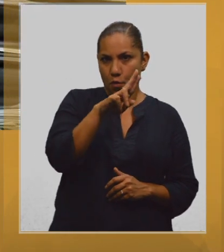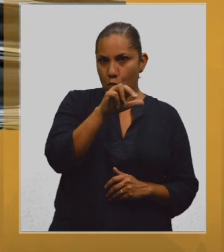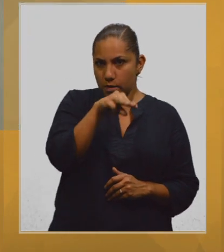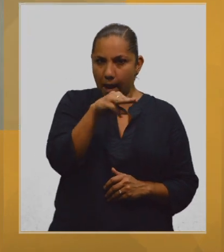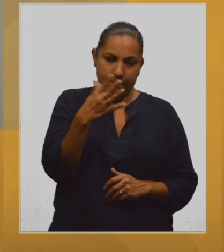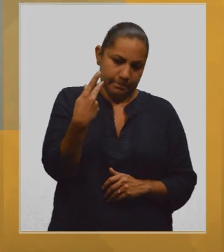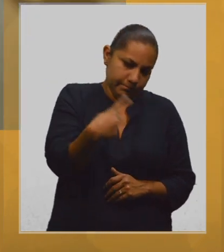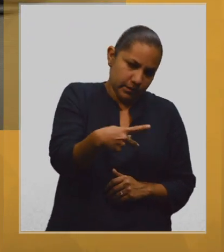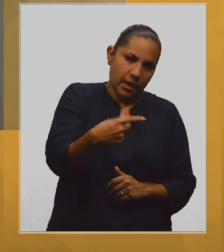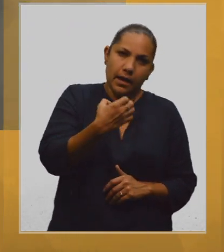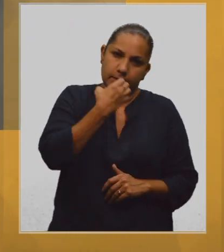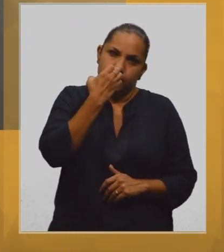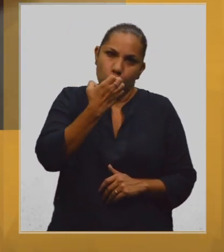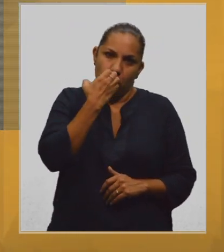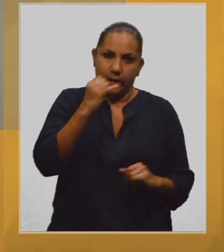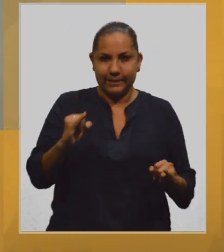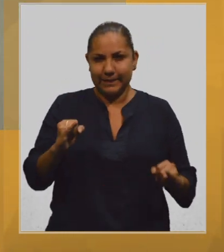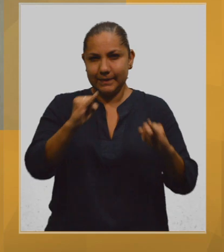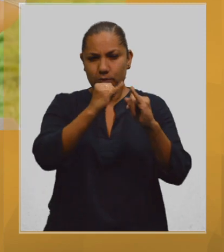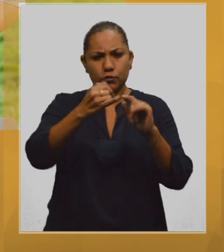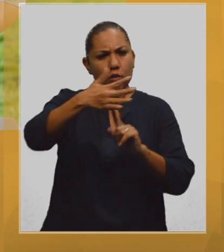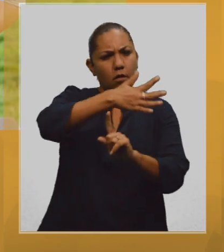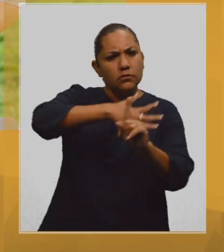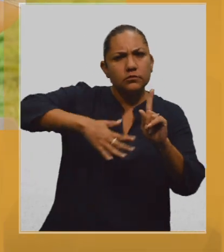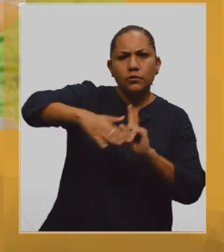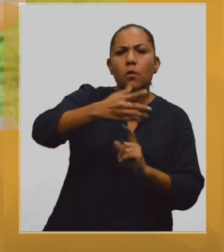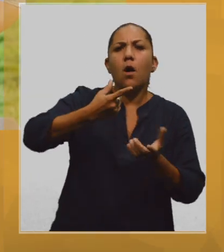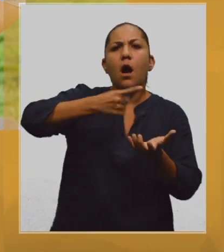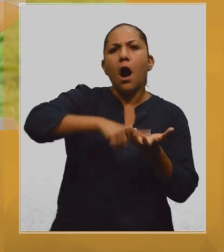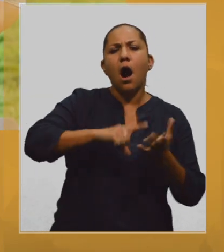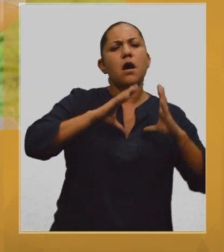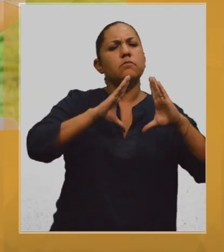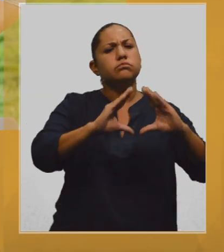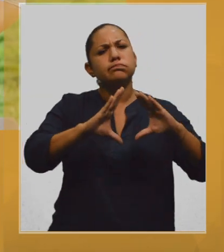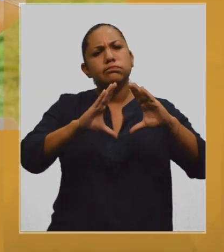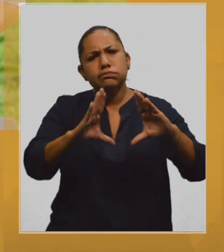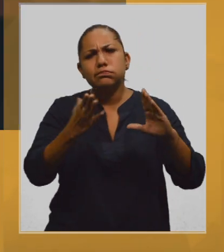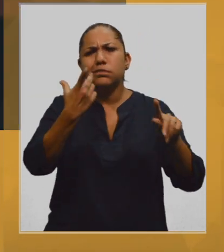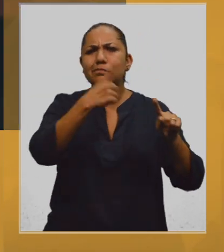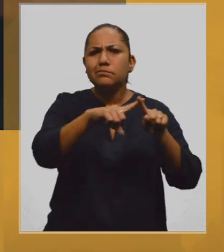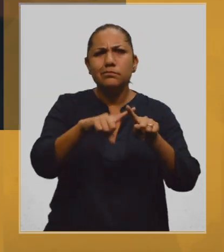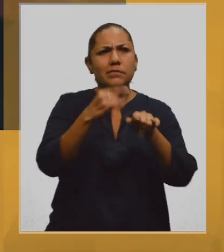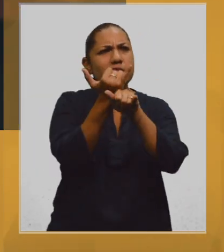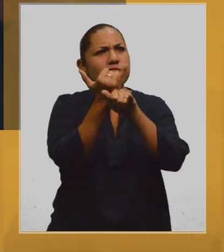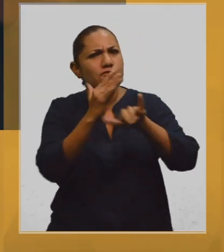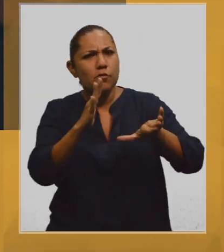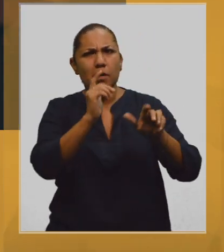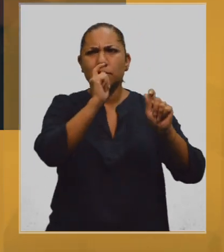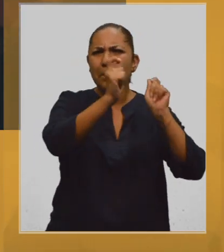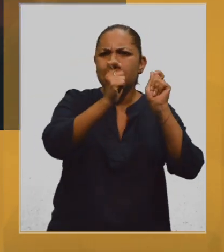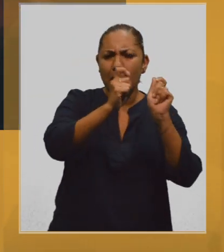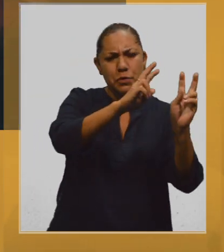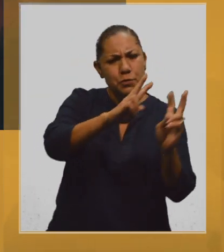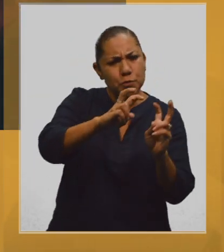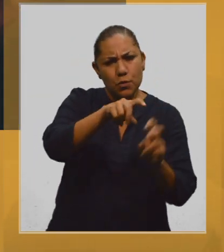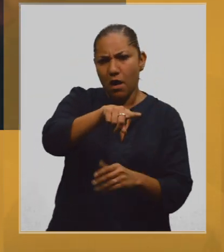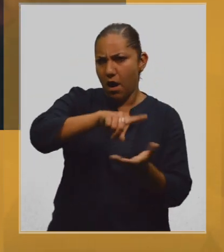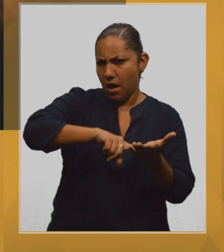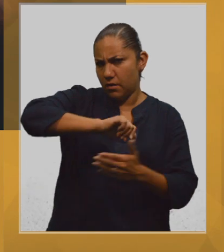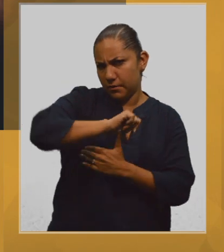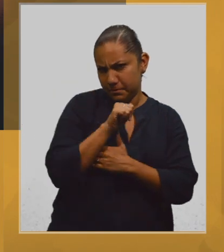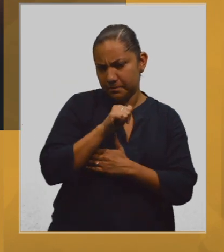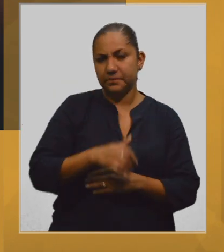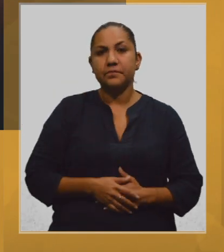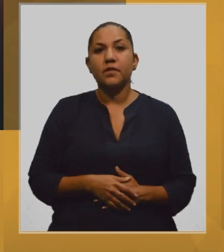escuela y entonces toda la labor académica se concentra en esos repositorios. Estos artículos, libros, conferencias,